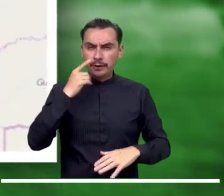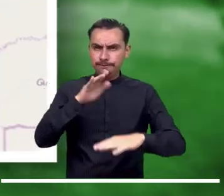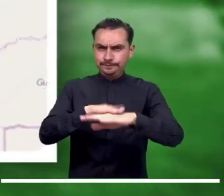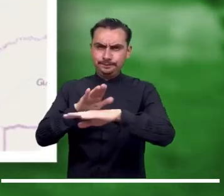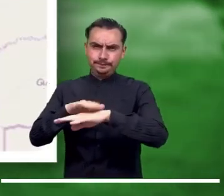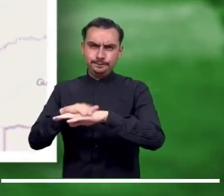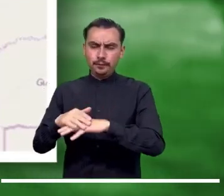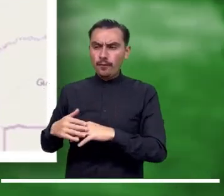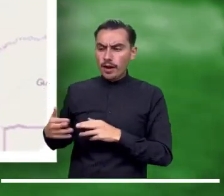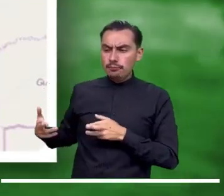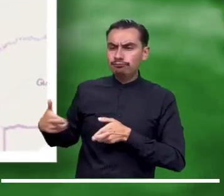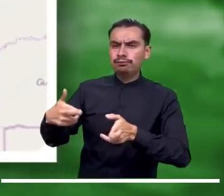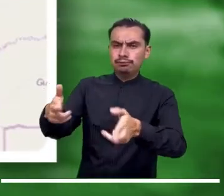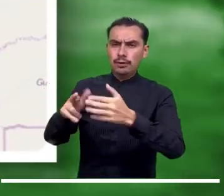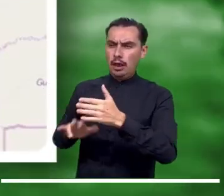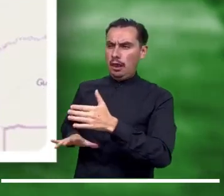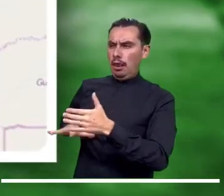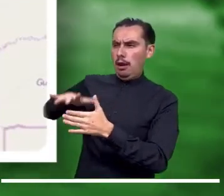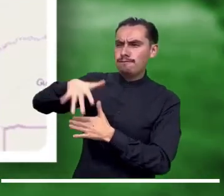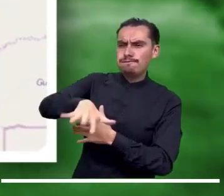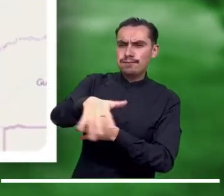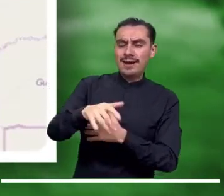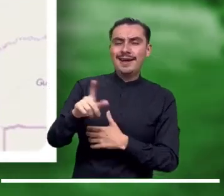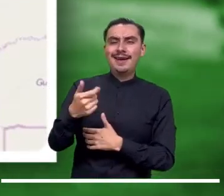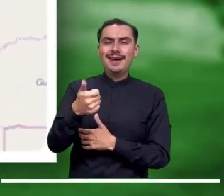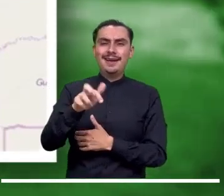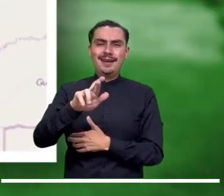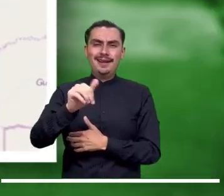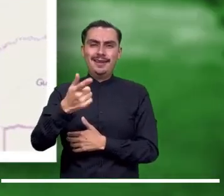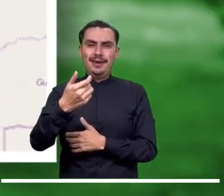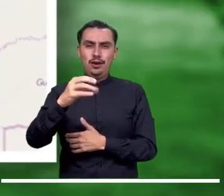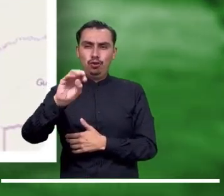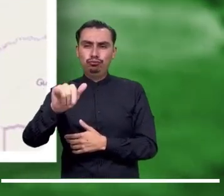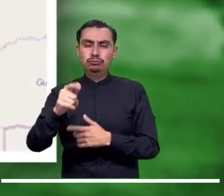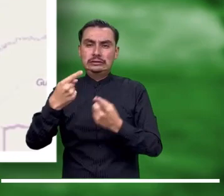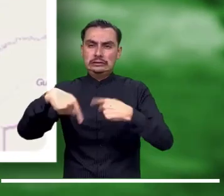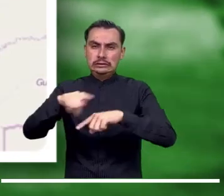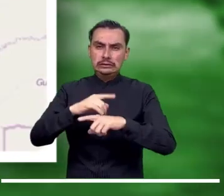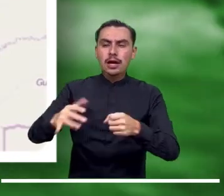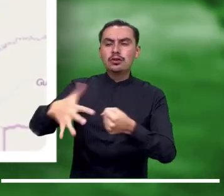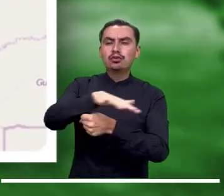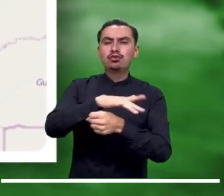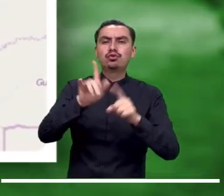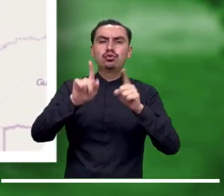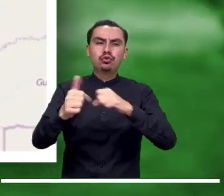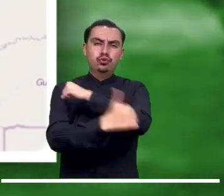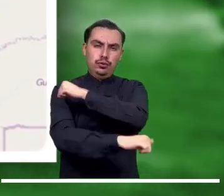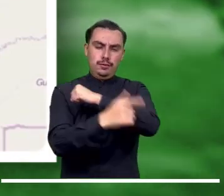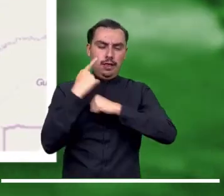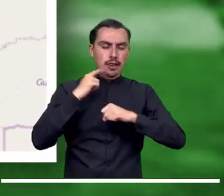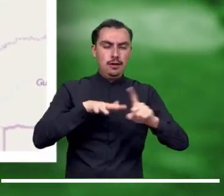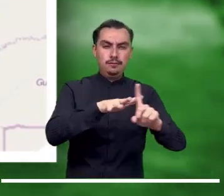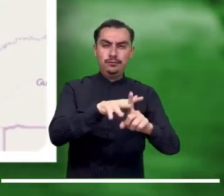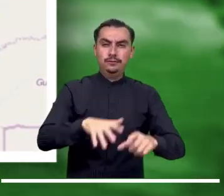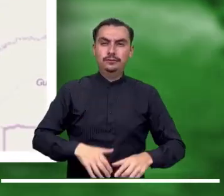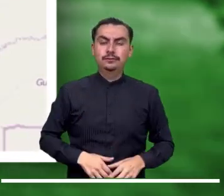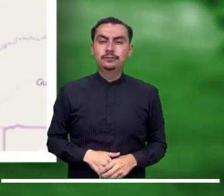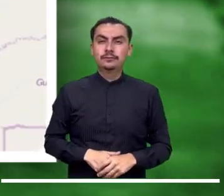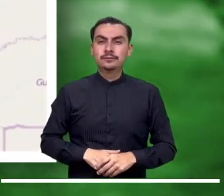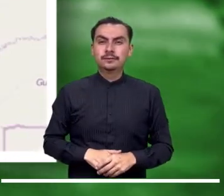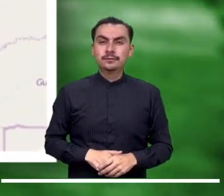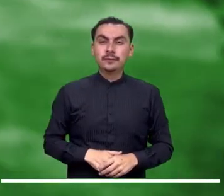Se reporta creciente súbita del río Garagoa, lo cual afecta a varios municipios del departamento de Boyacá.